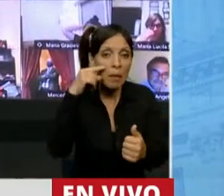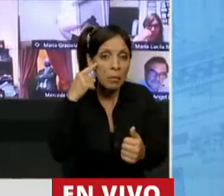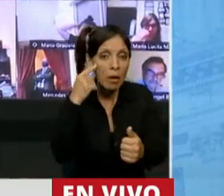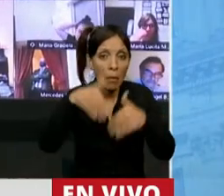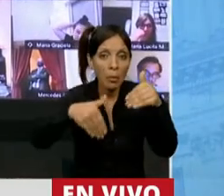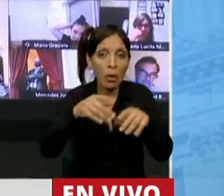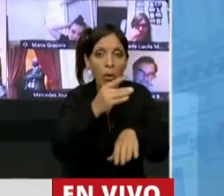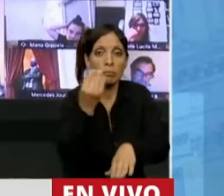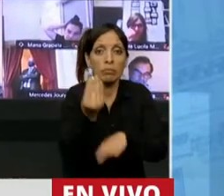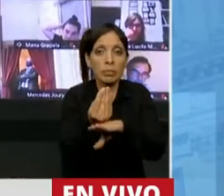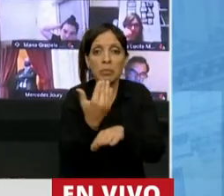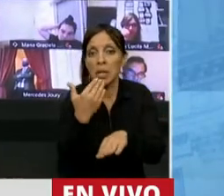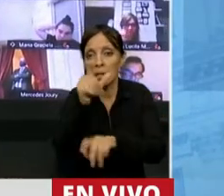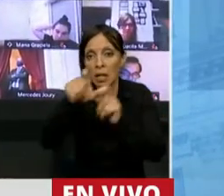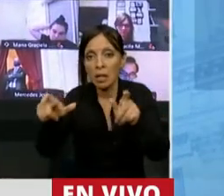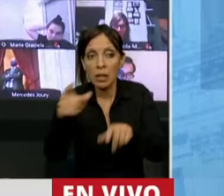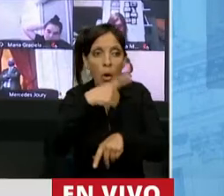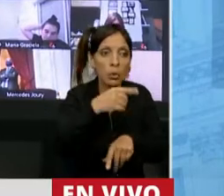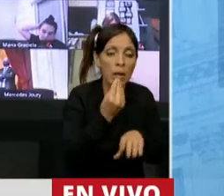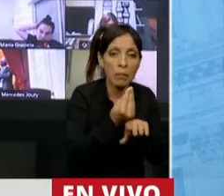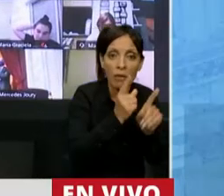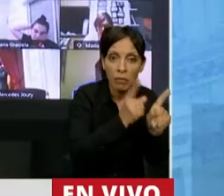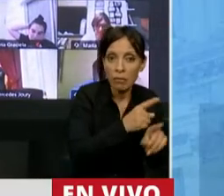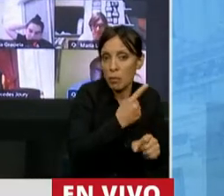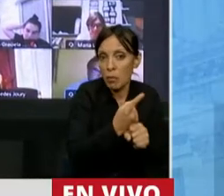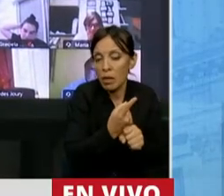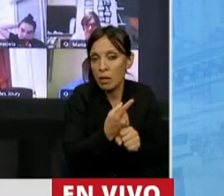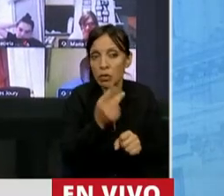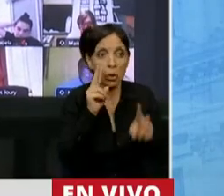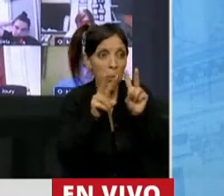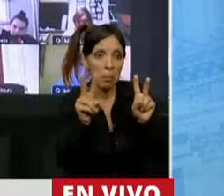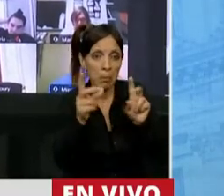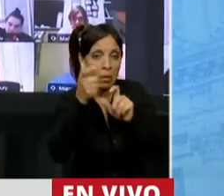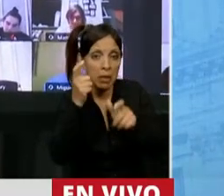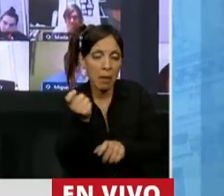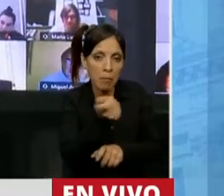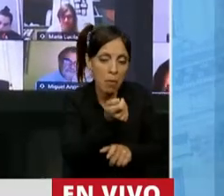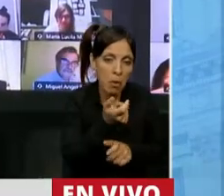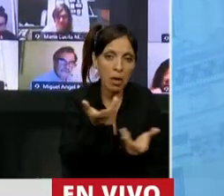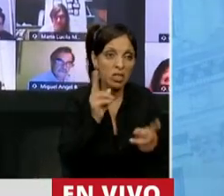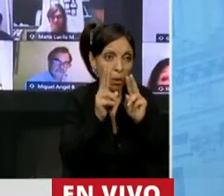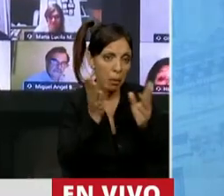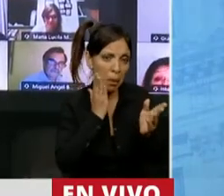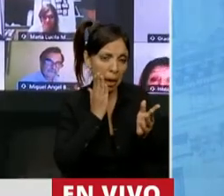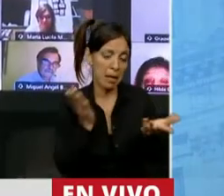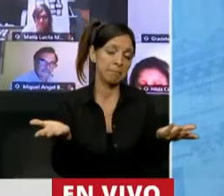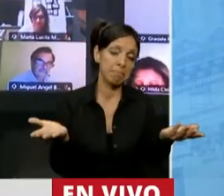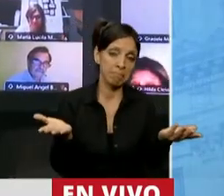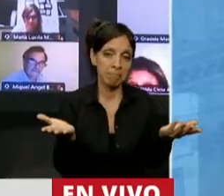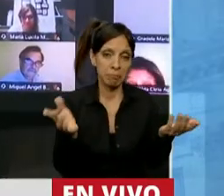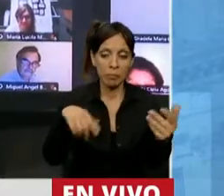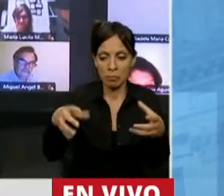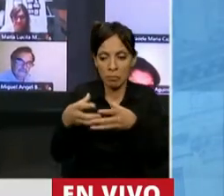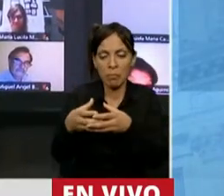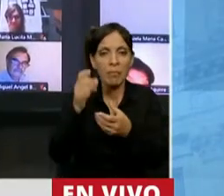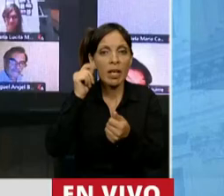de la población, ustedes no pudieron renovar. Veo poca experiencia en la gestión, mirando sus caras. Entre mi bloque tengo